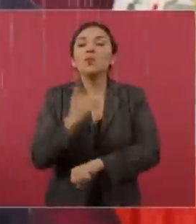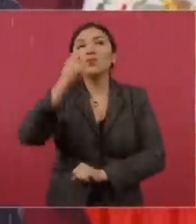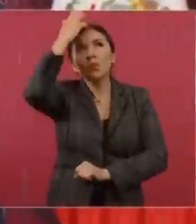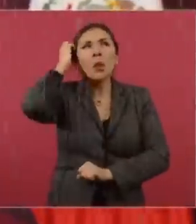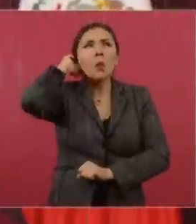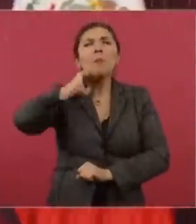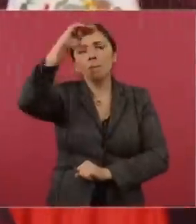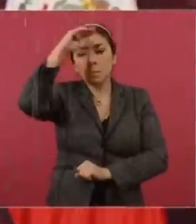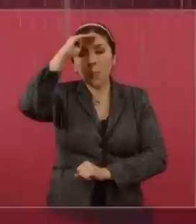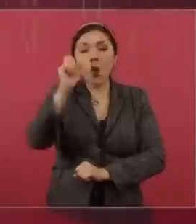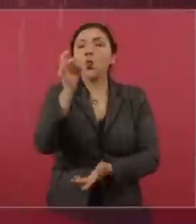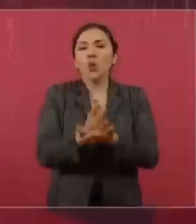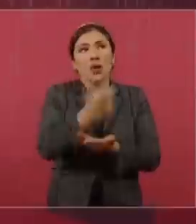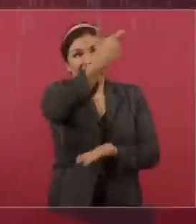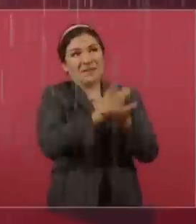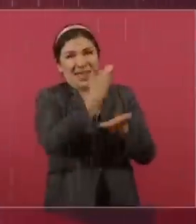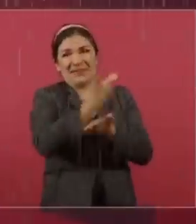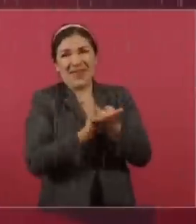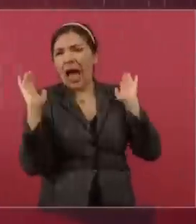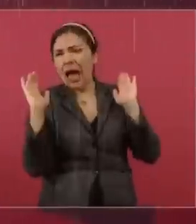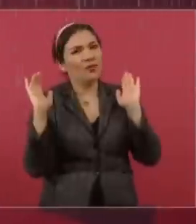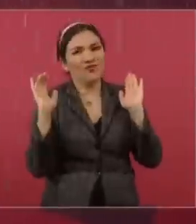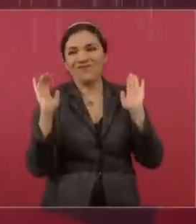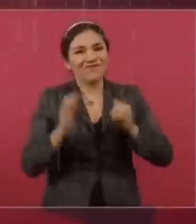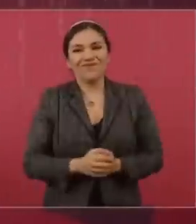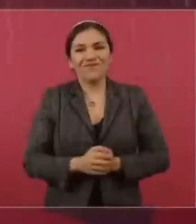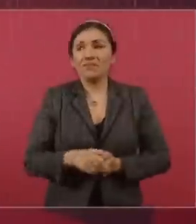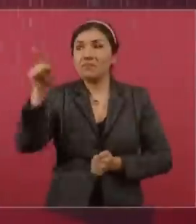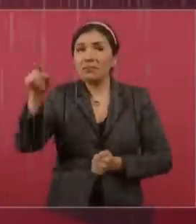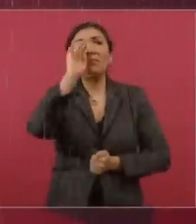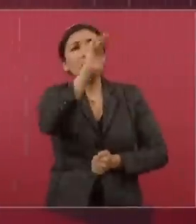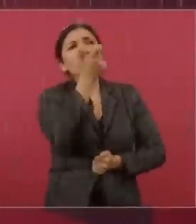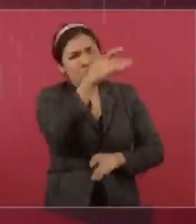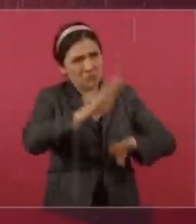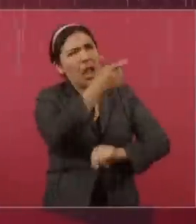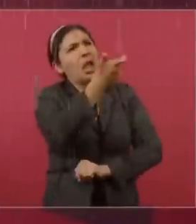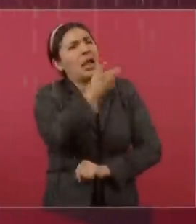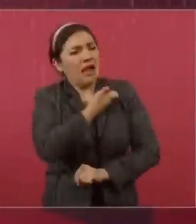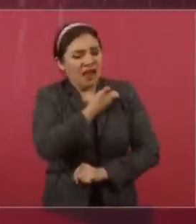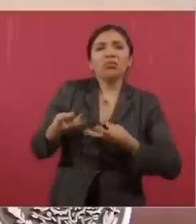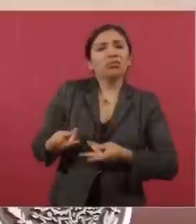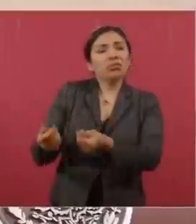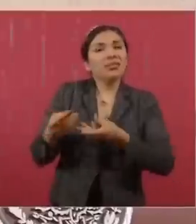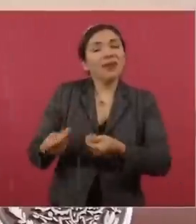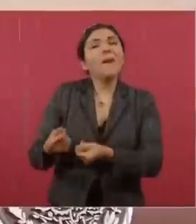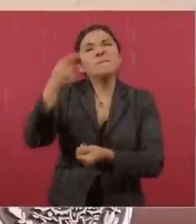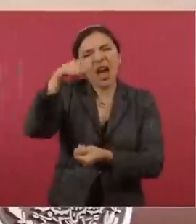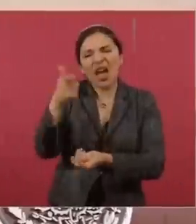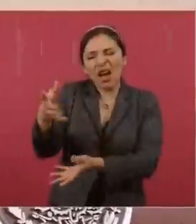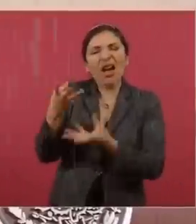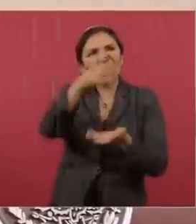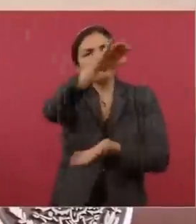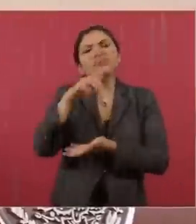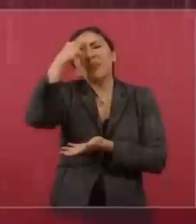es nada más que les den el dinero, no, es que lo solicitan, lo reciben y lo usan para